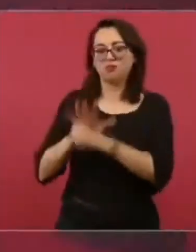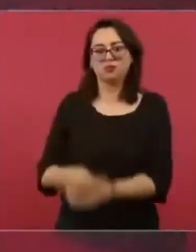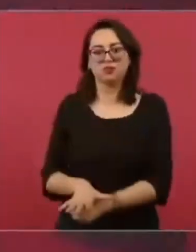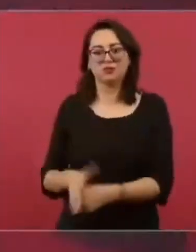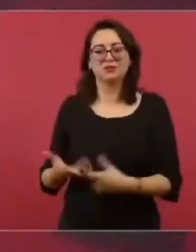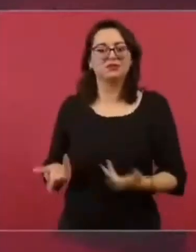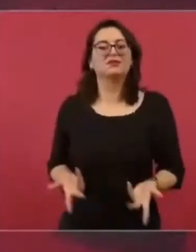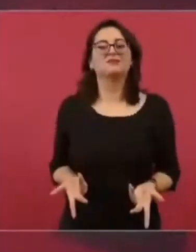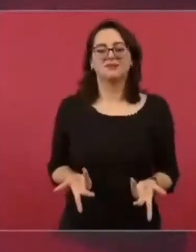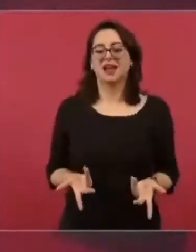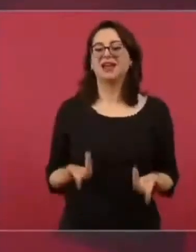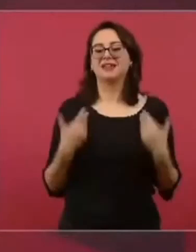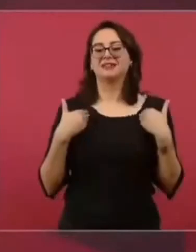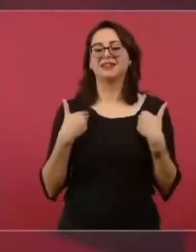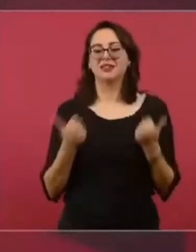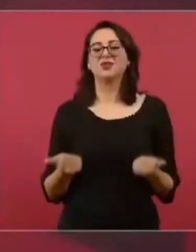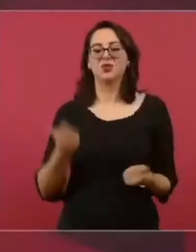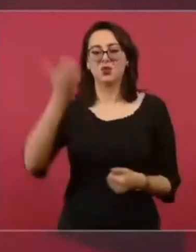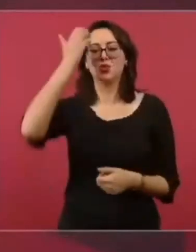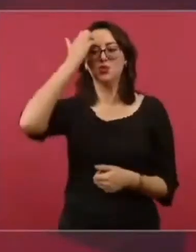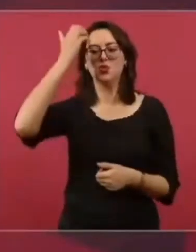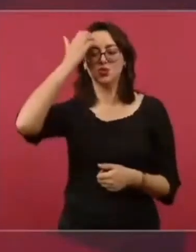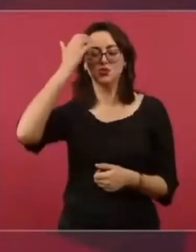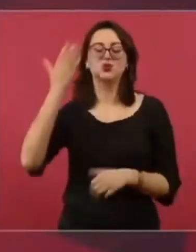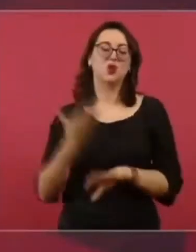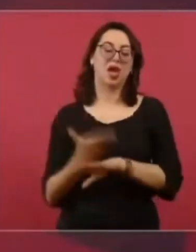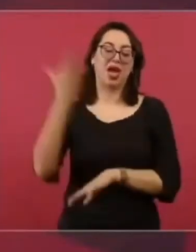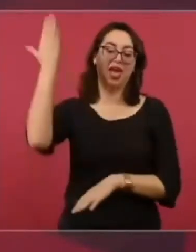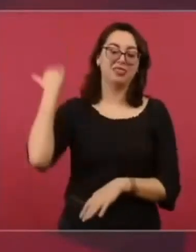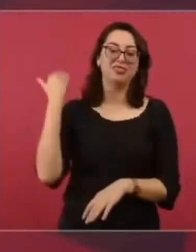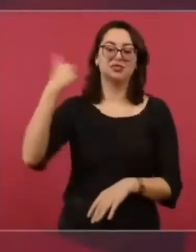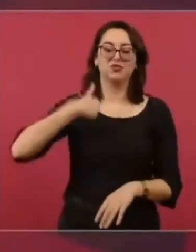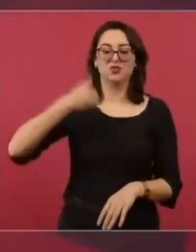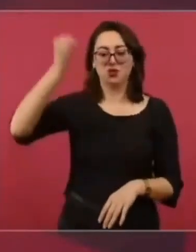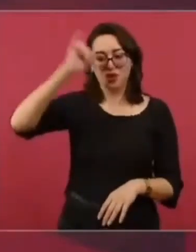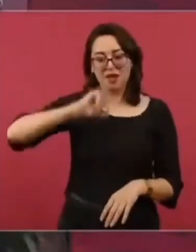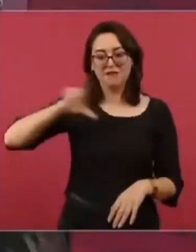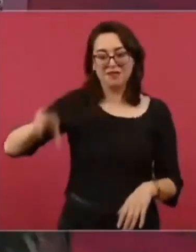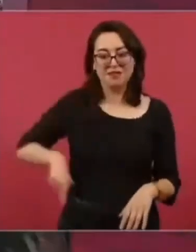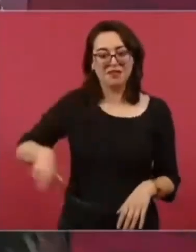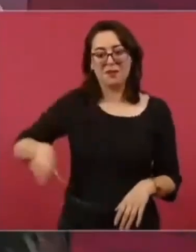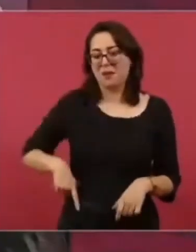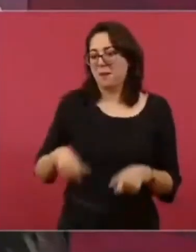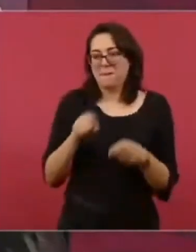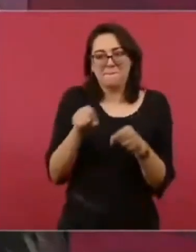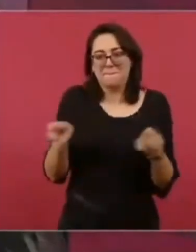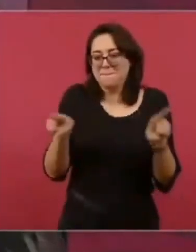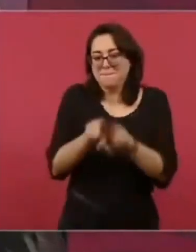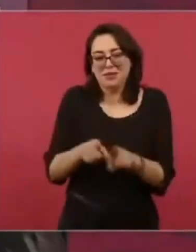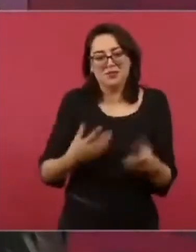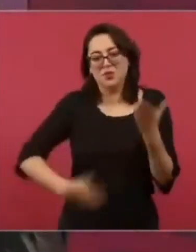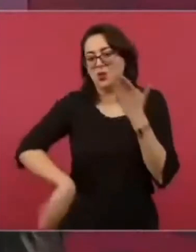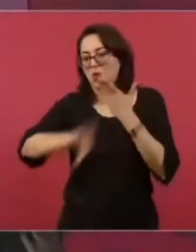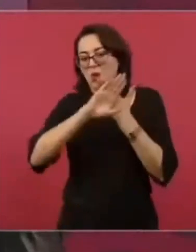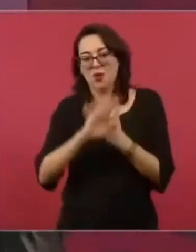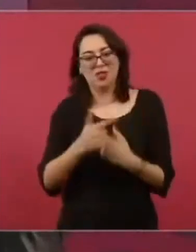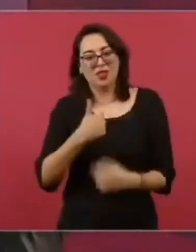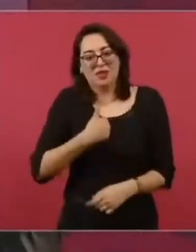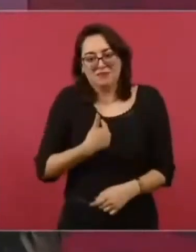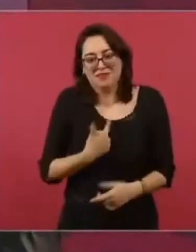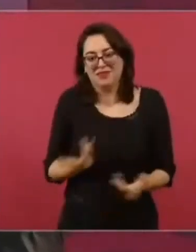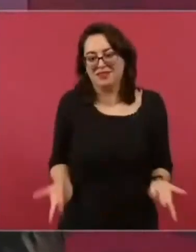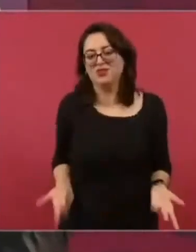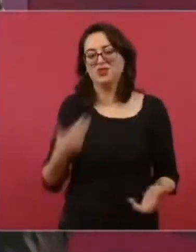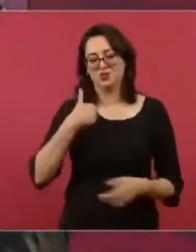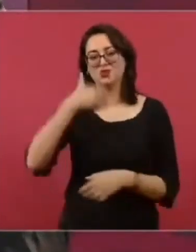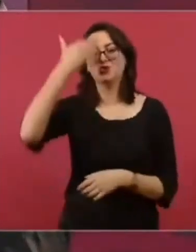Cuando era yo jefe de gobierno, había un señor del PAN, jefe de diputado, en ese entonces. Luego